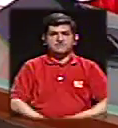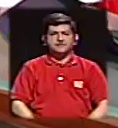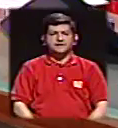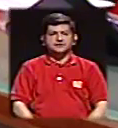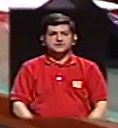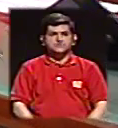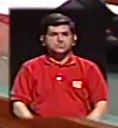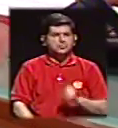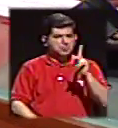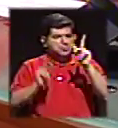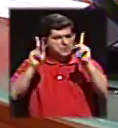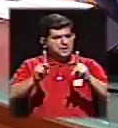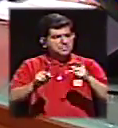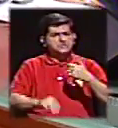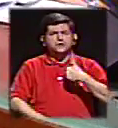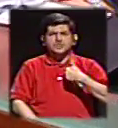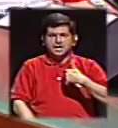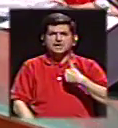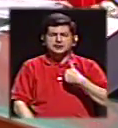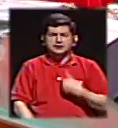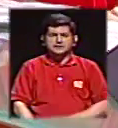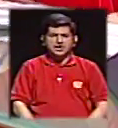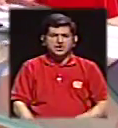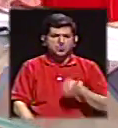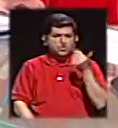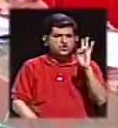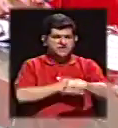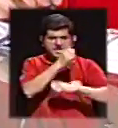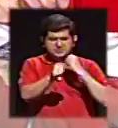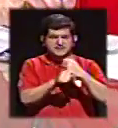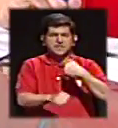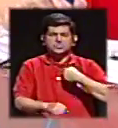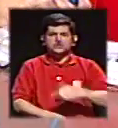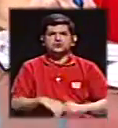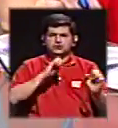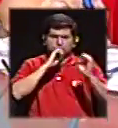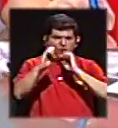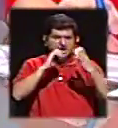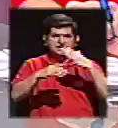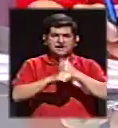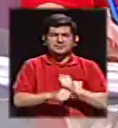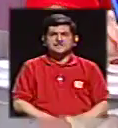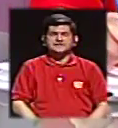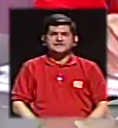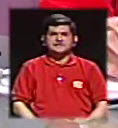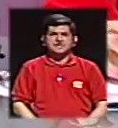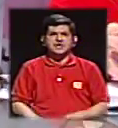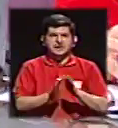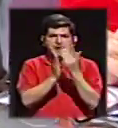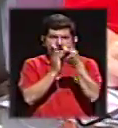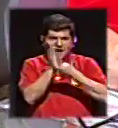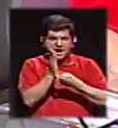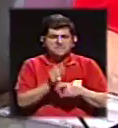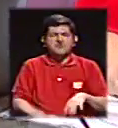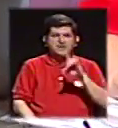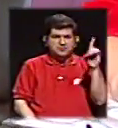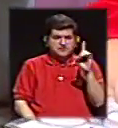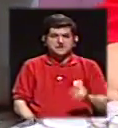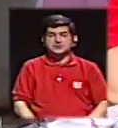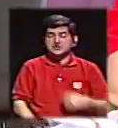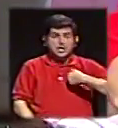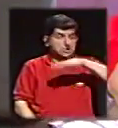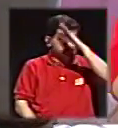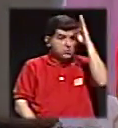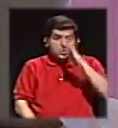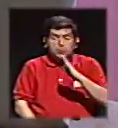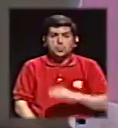alguien, tengo, acabo de cumplir como 17 años de hacer las entrevistas a la dominical y nunca, bueno, me